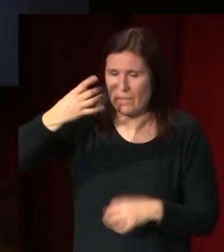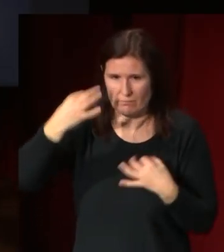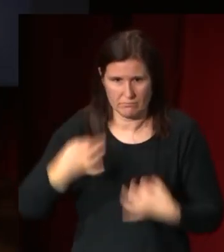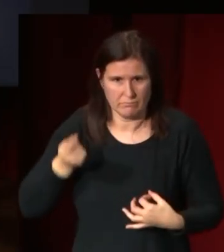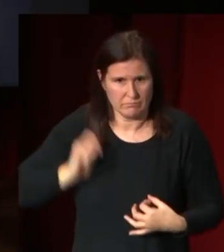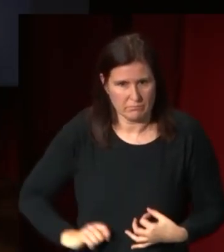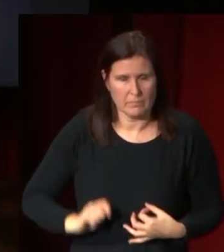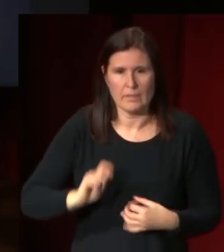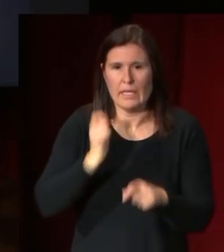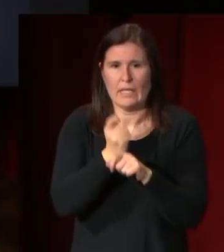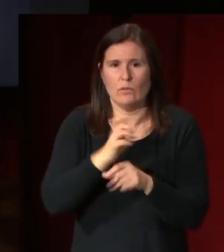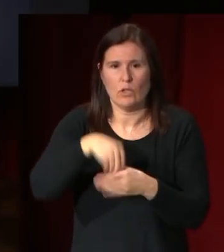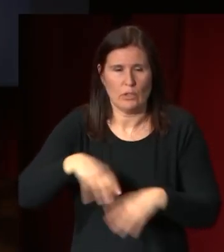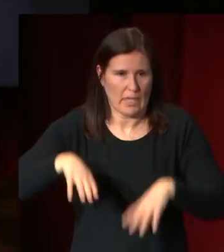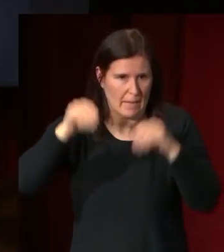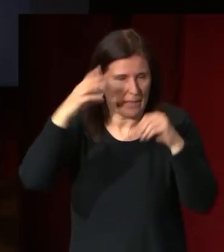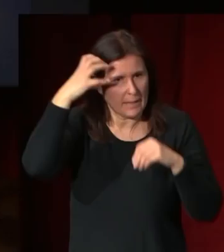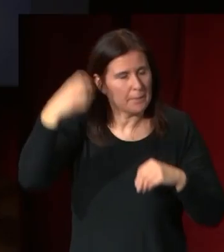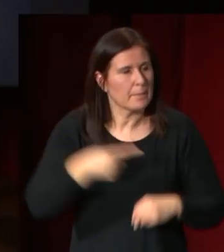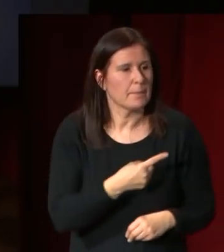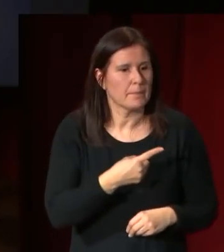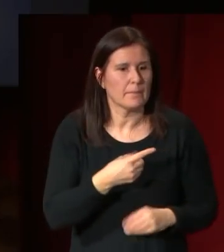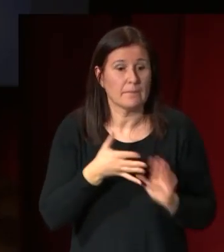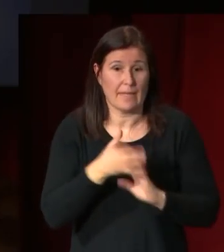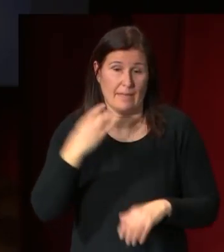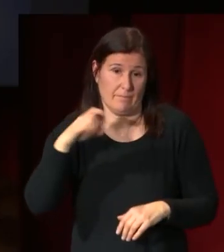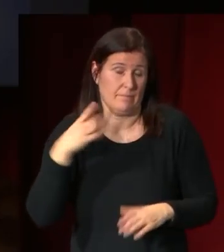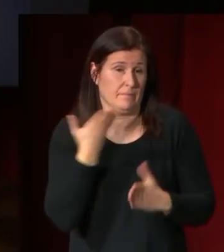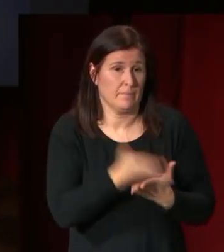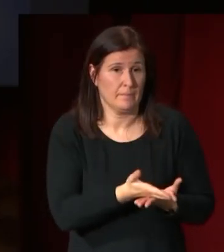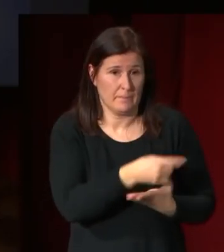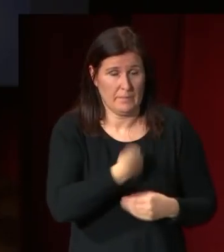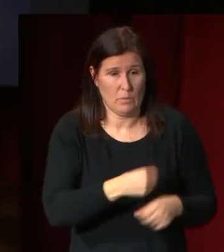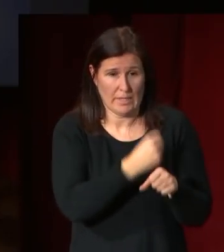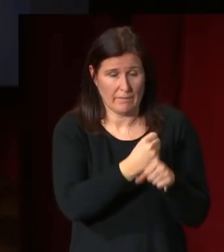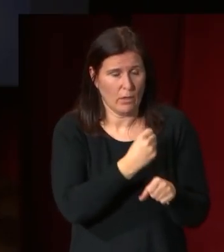de manera que él encarga esta obra